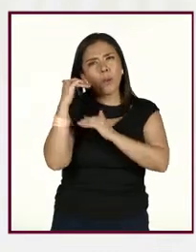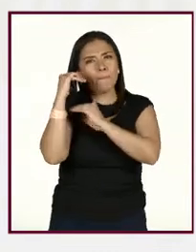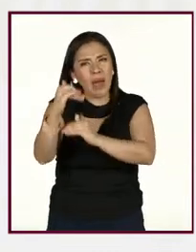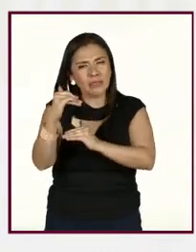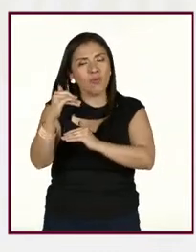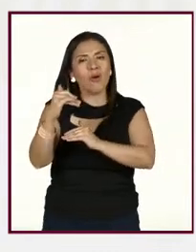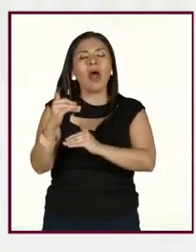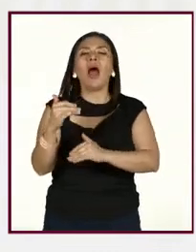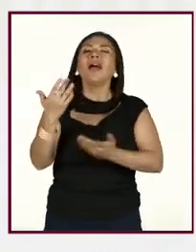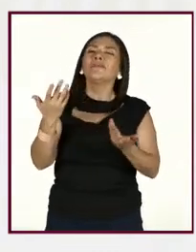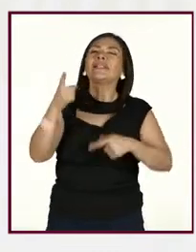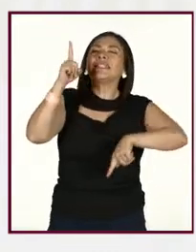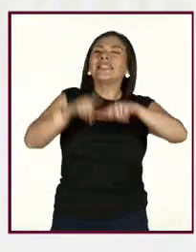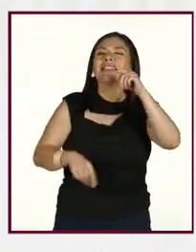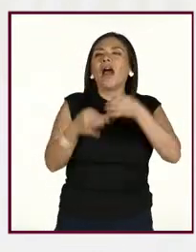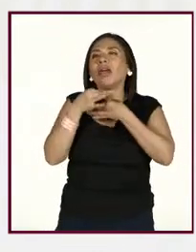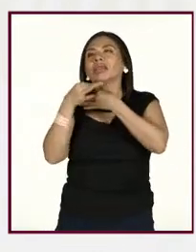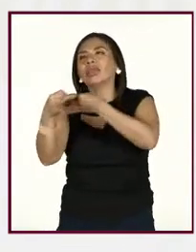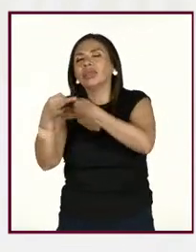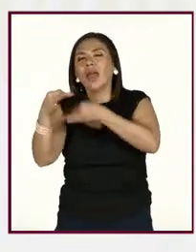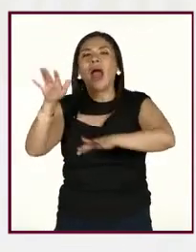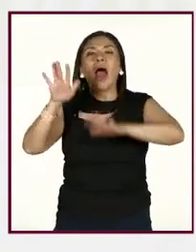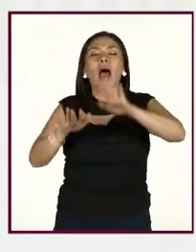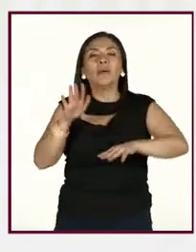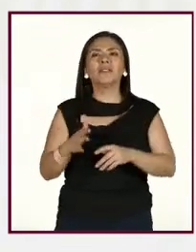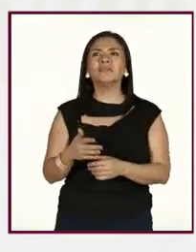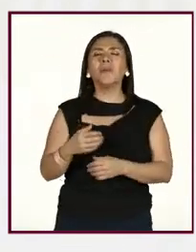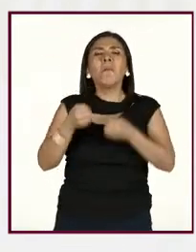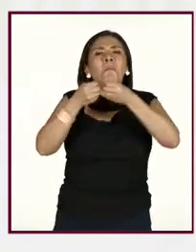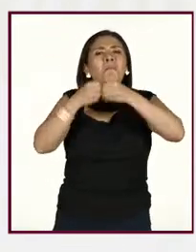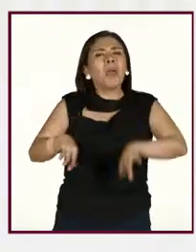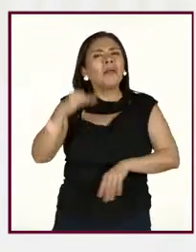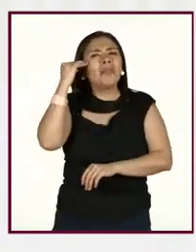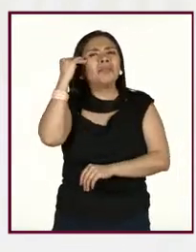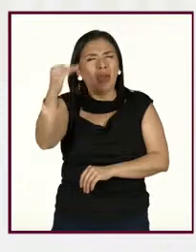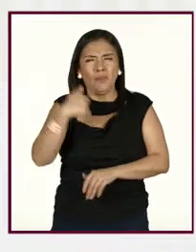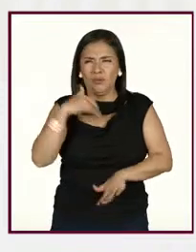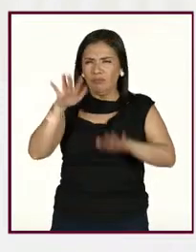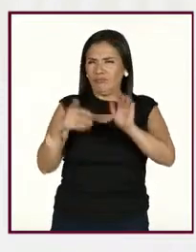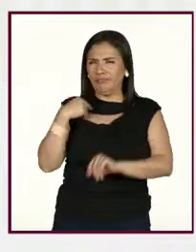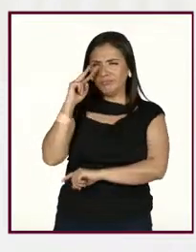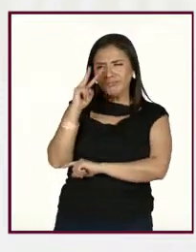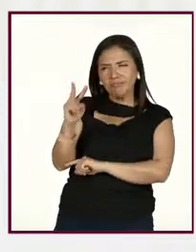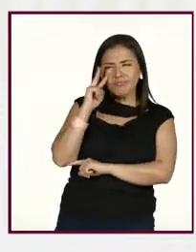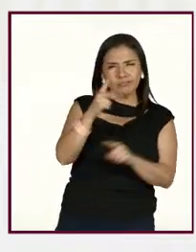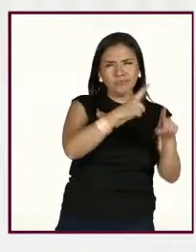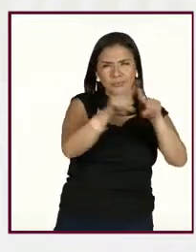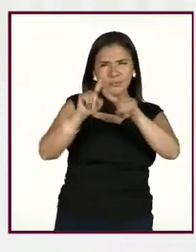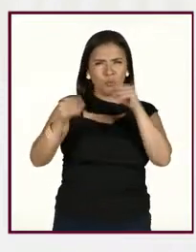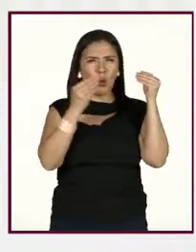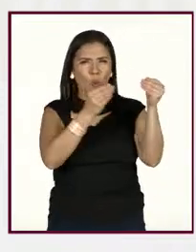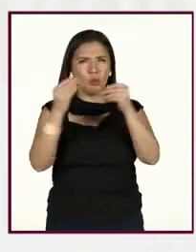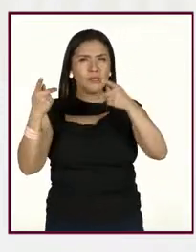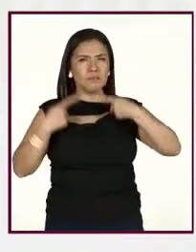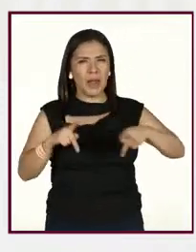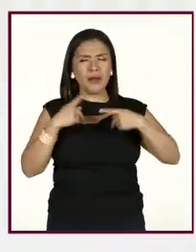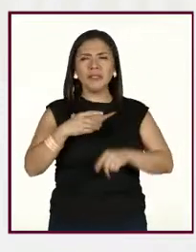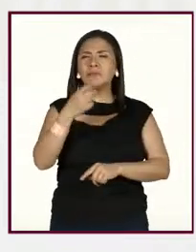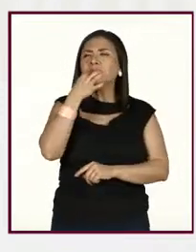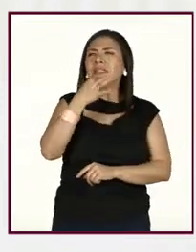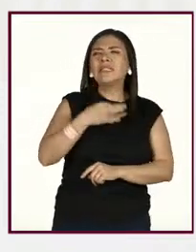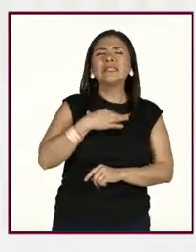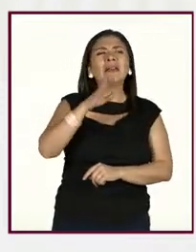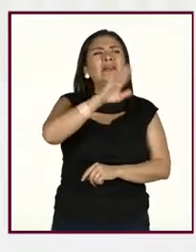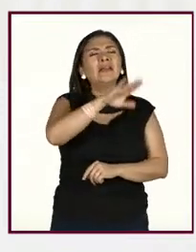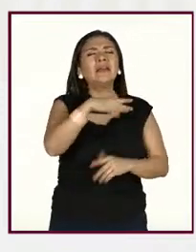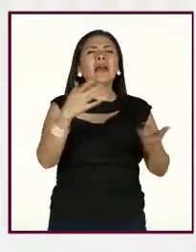pues de repente que se nos va el tiempo, ¿no? Y que yo lo he visto que varias personas o me lo han dicho así